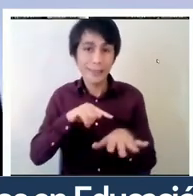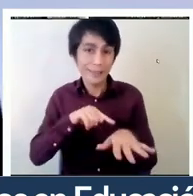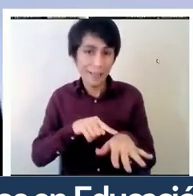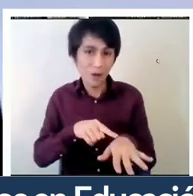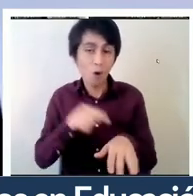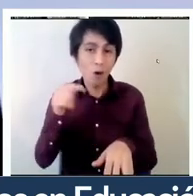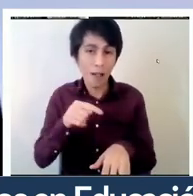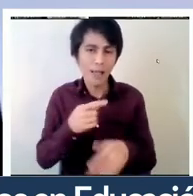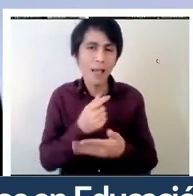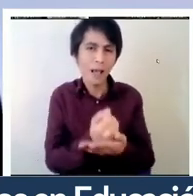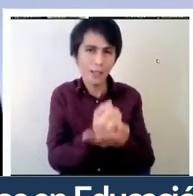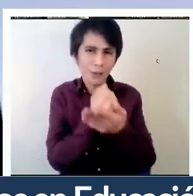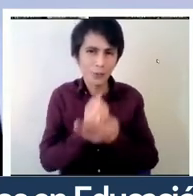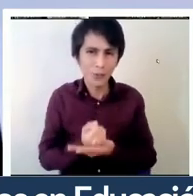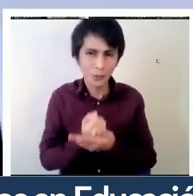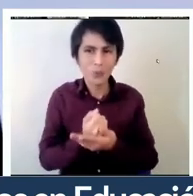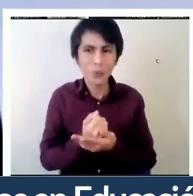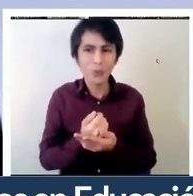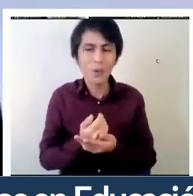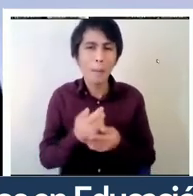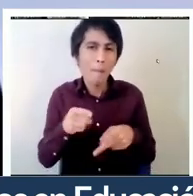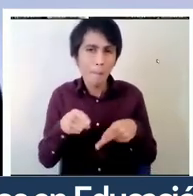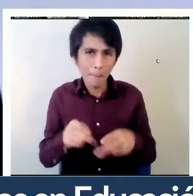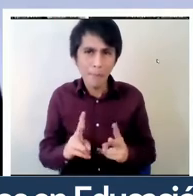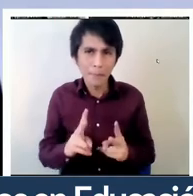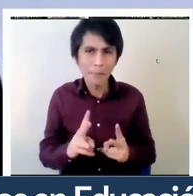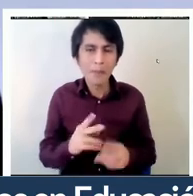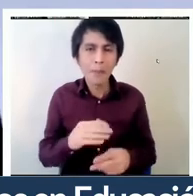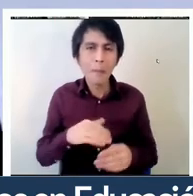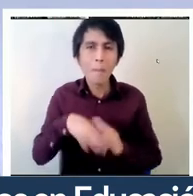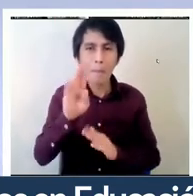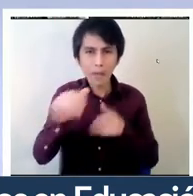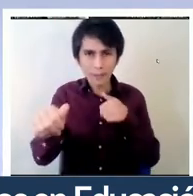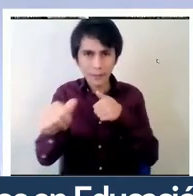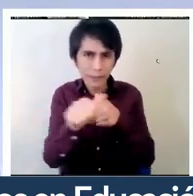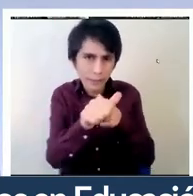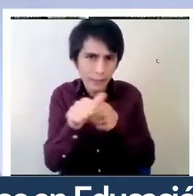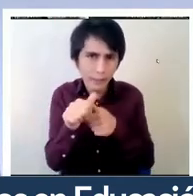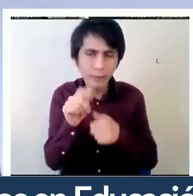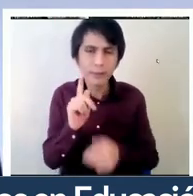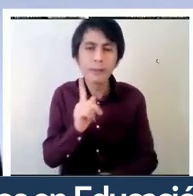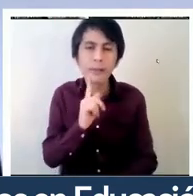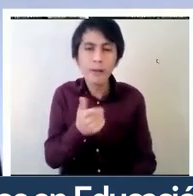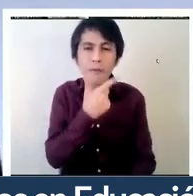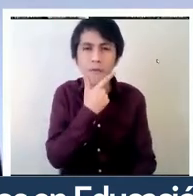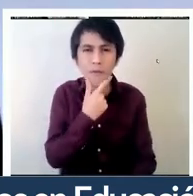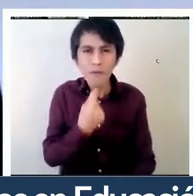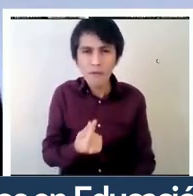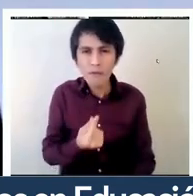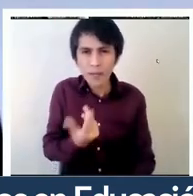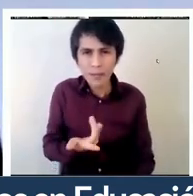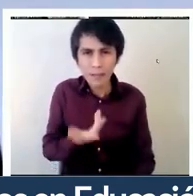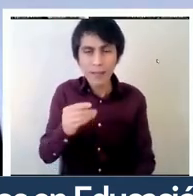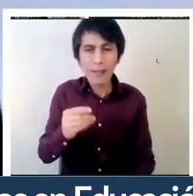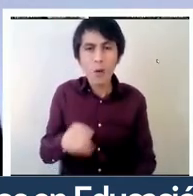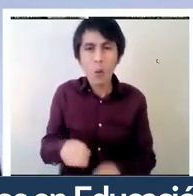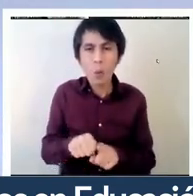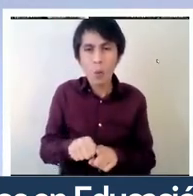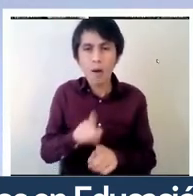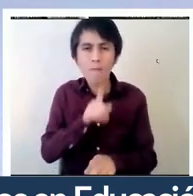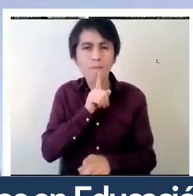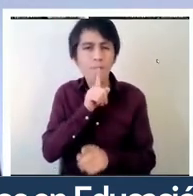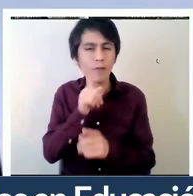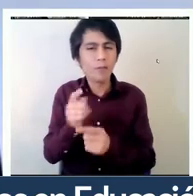nos ha ayudado en este tiempo, que nos permite acercarnos más y tener con mayor facilidad panelistas de este nivel. Y también tenemos